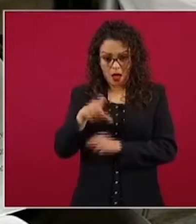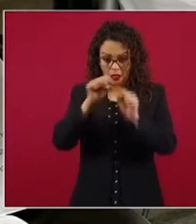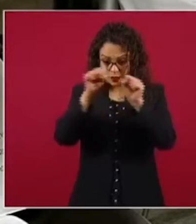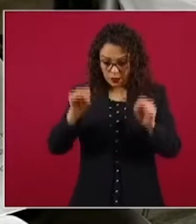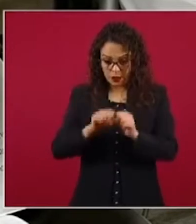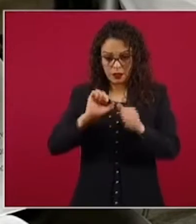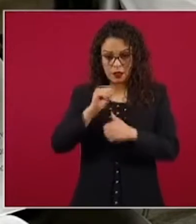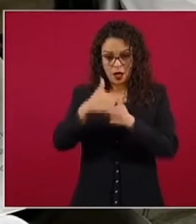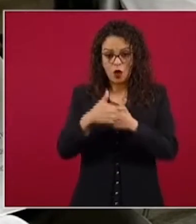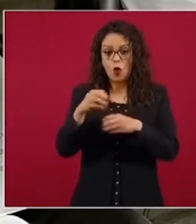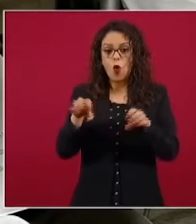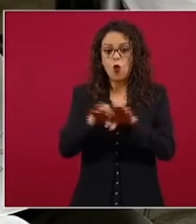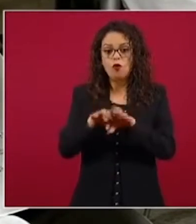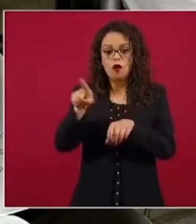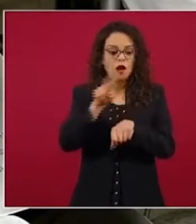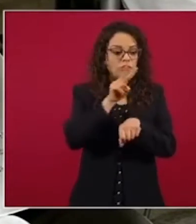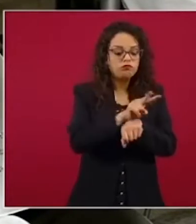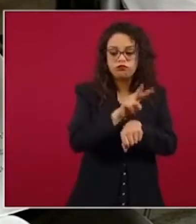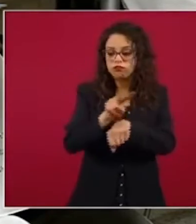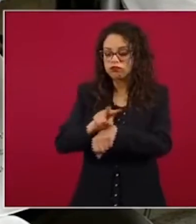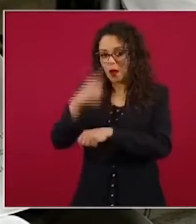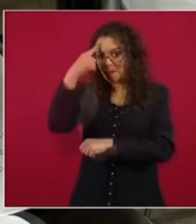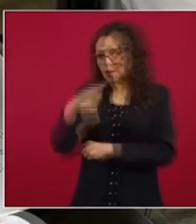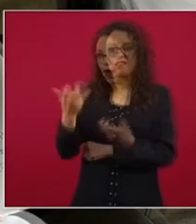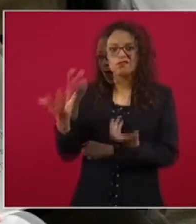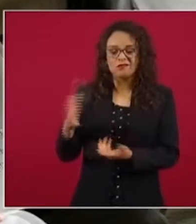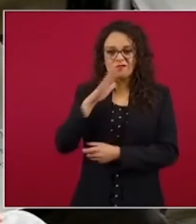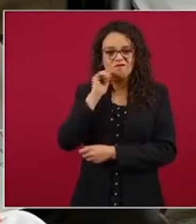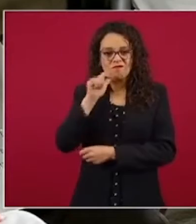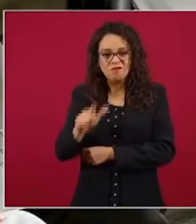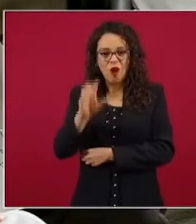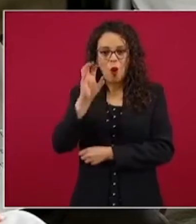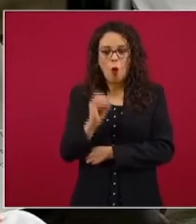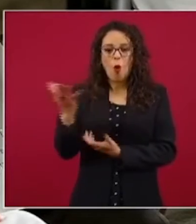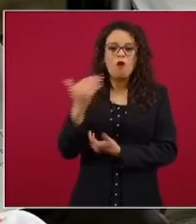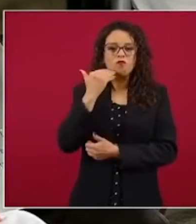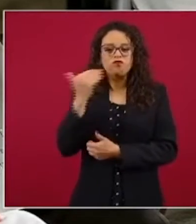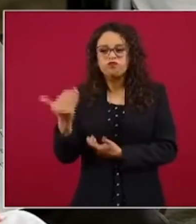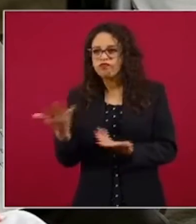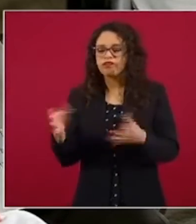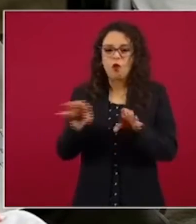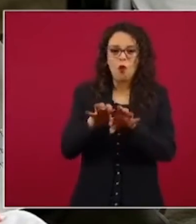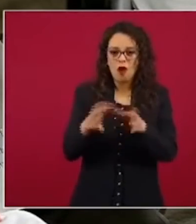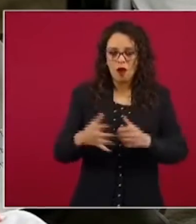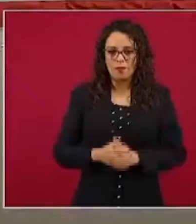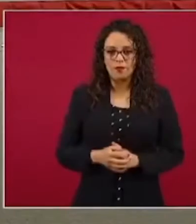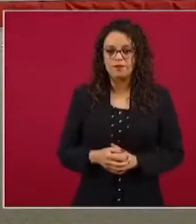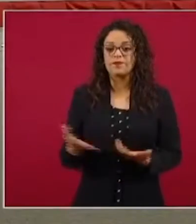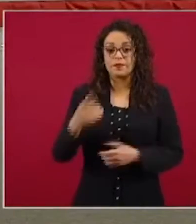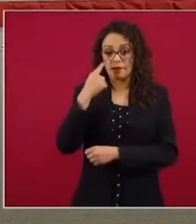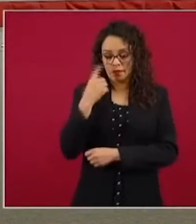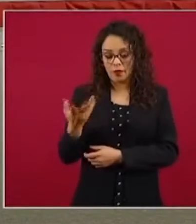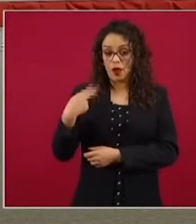un sistema de vigilancia para que no ocurran este tipo de cosas. Bueno, primero, estamos insistiendo